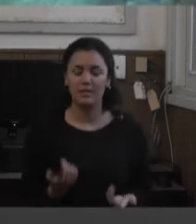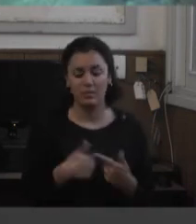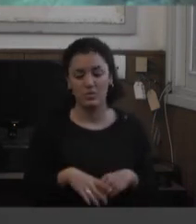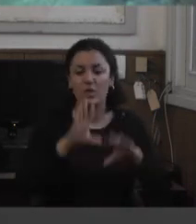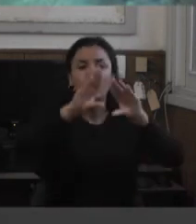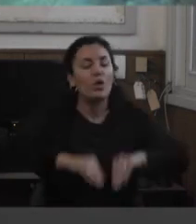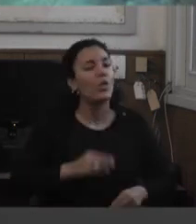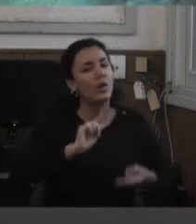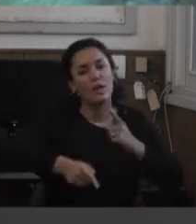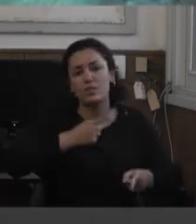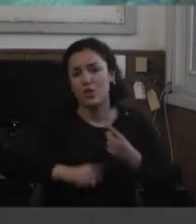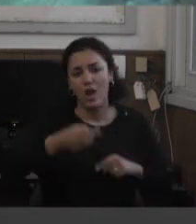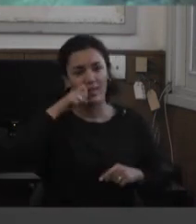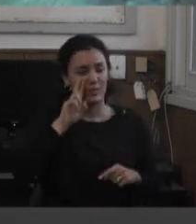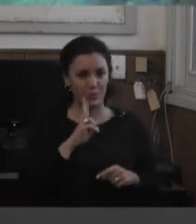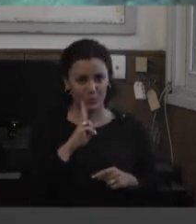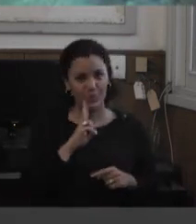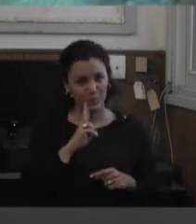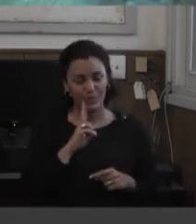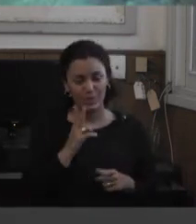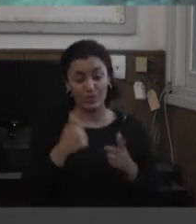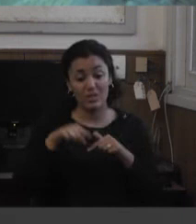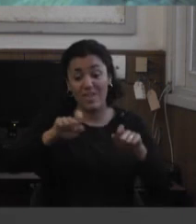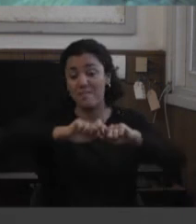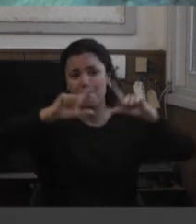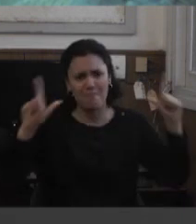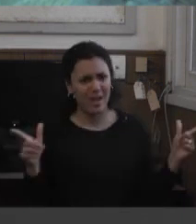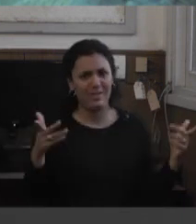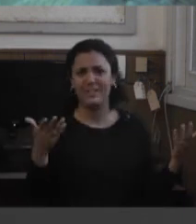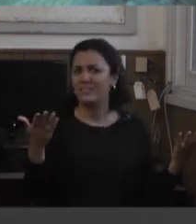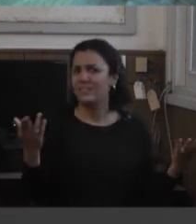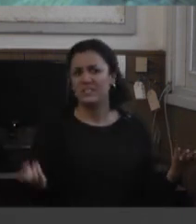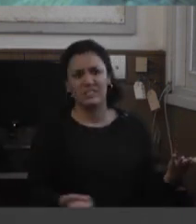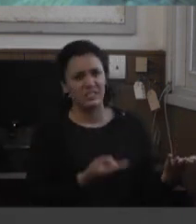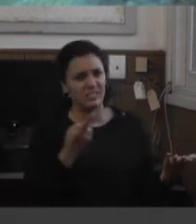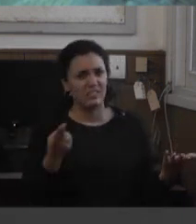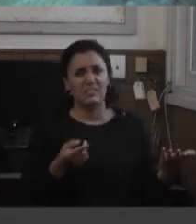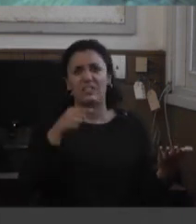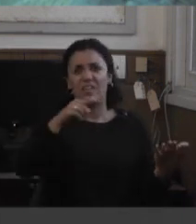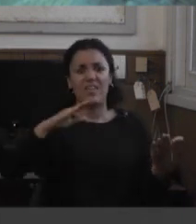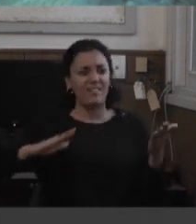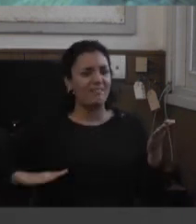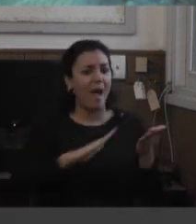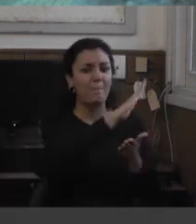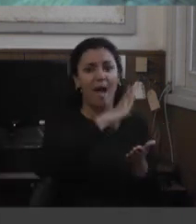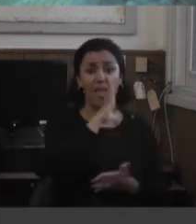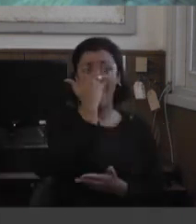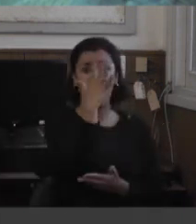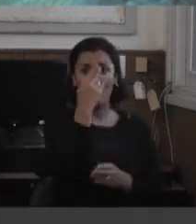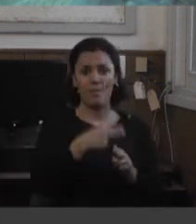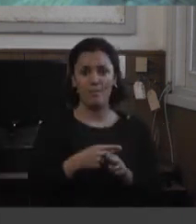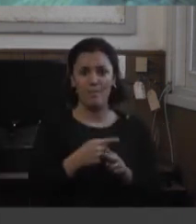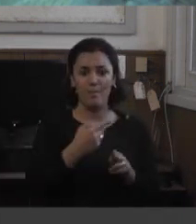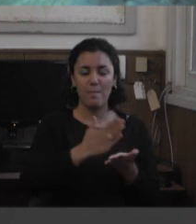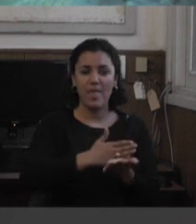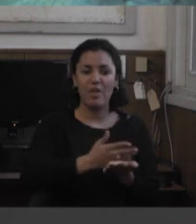actitudinal y acá hay algunas imágenes muy absurdas esto de rampas con un árbol en el medio pero hubo un profesional detrás de